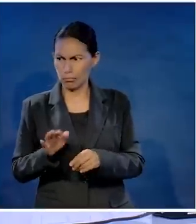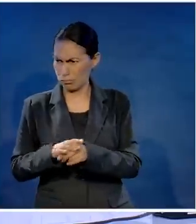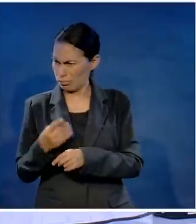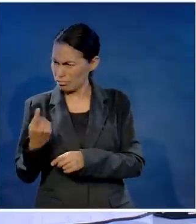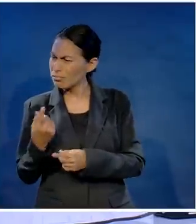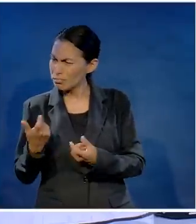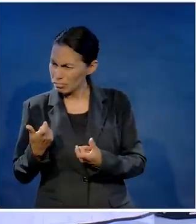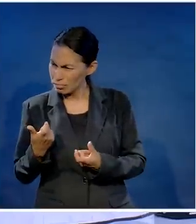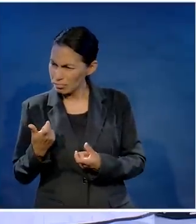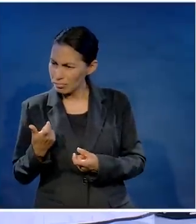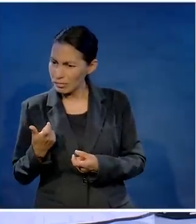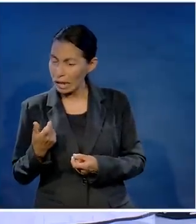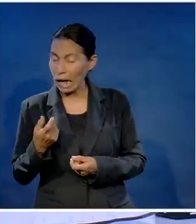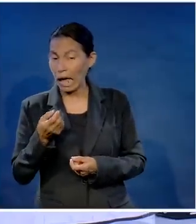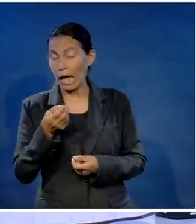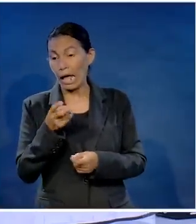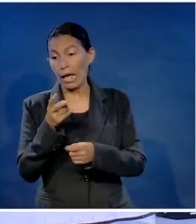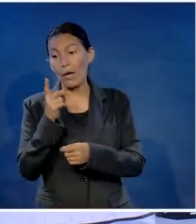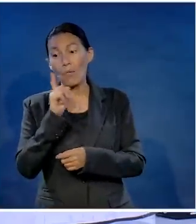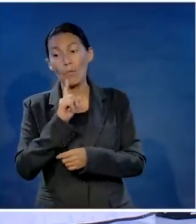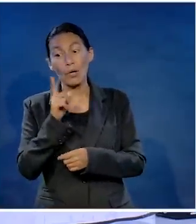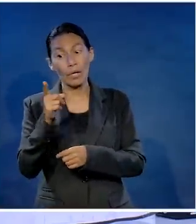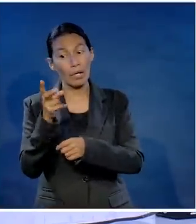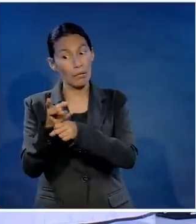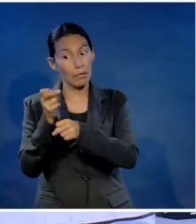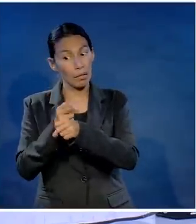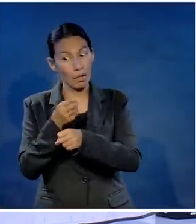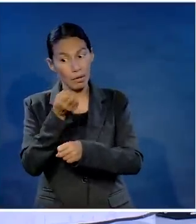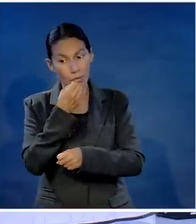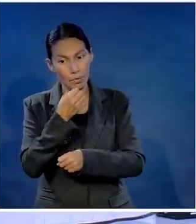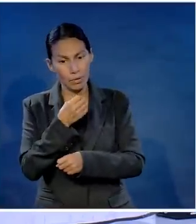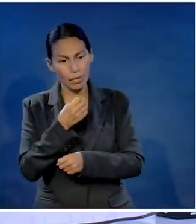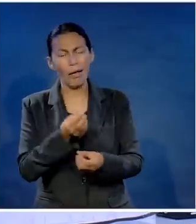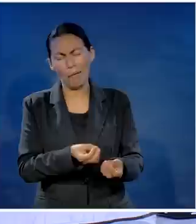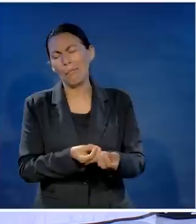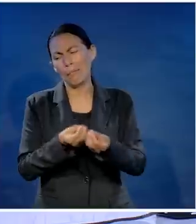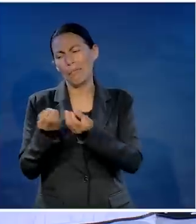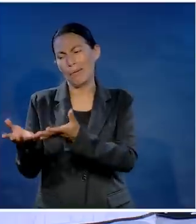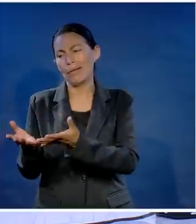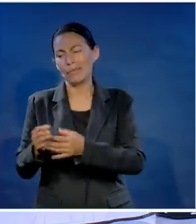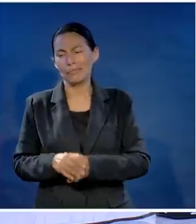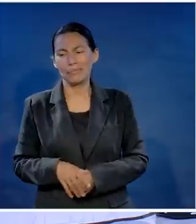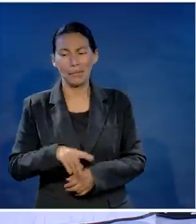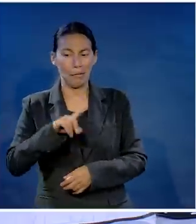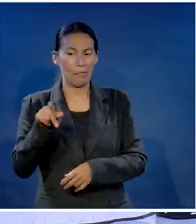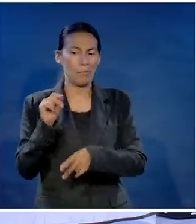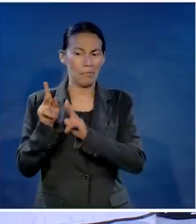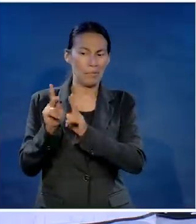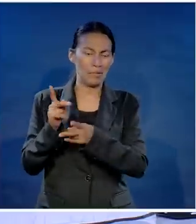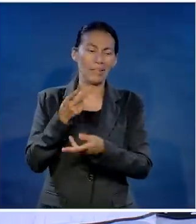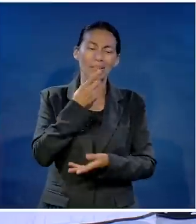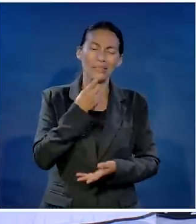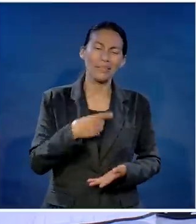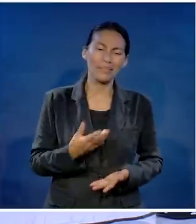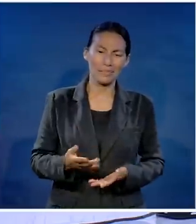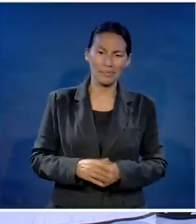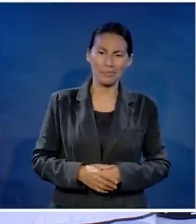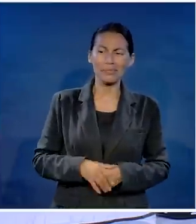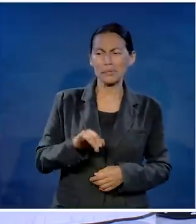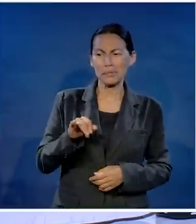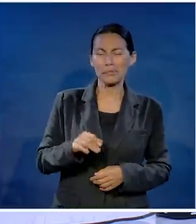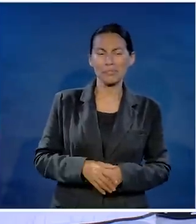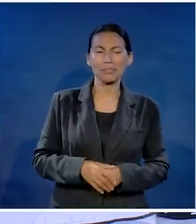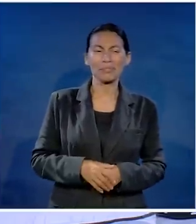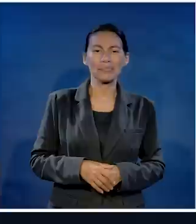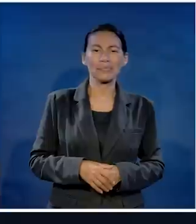préstame dinero ¿para qué quieres dinero Orozco? voy a invitar a comer a una muchacha órale pues pero me cuentas